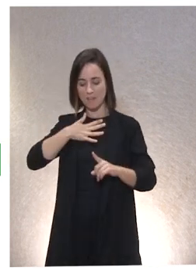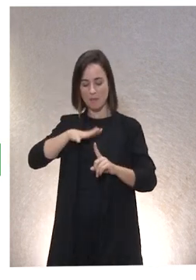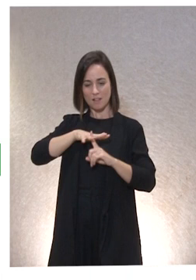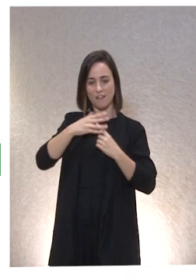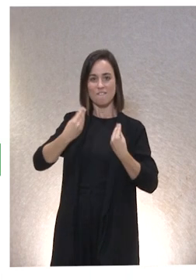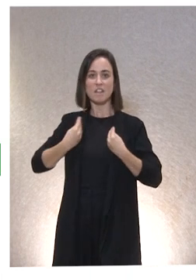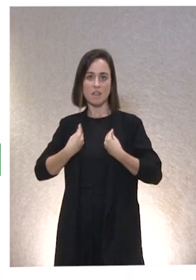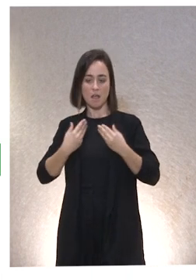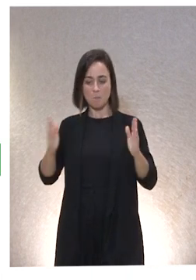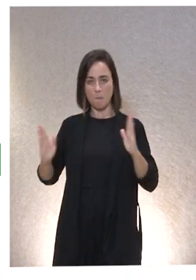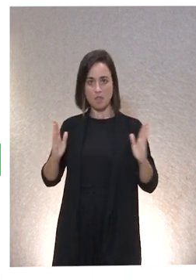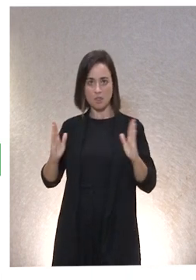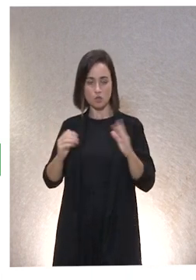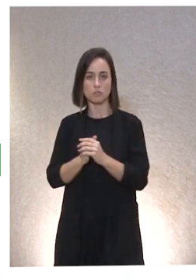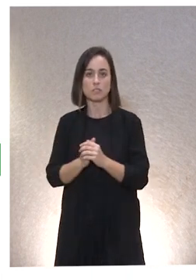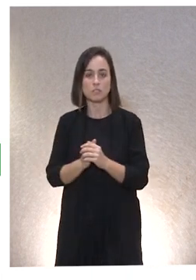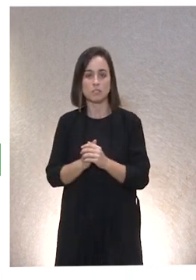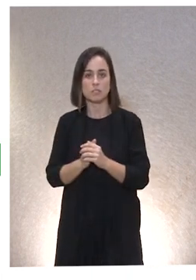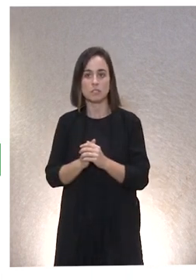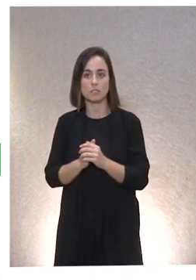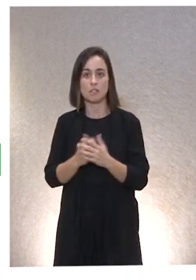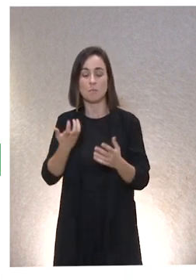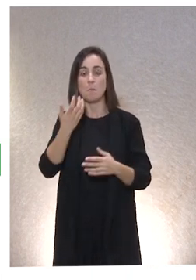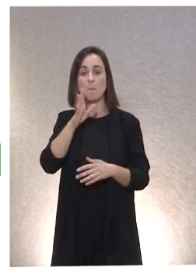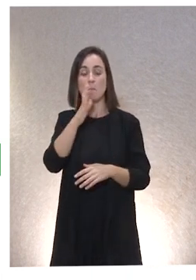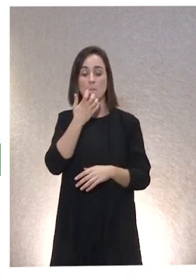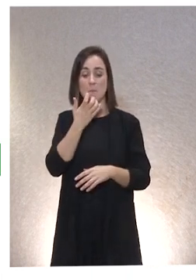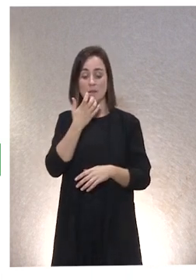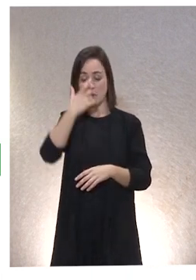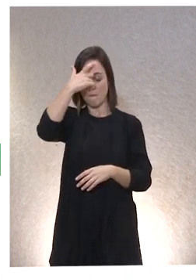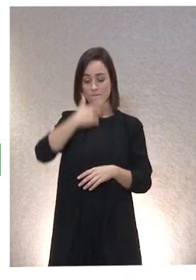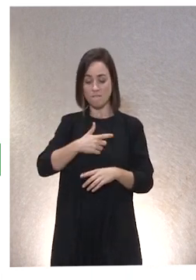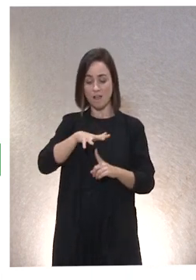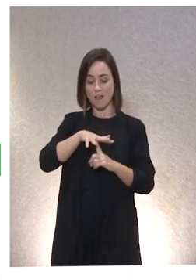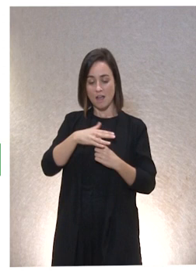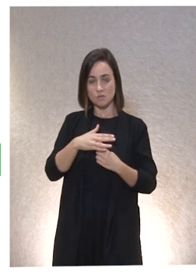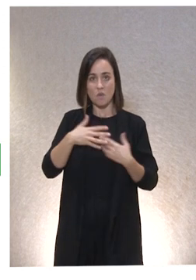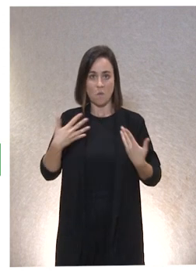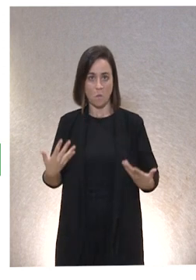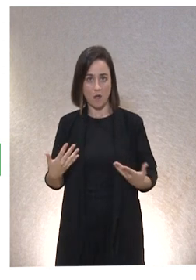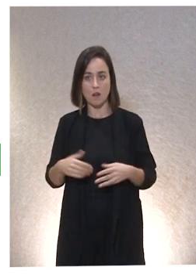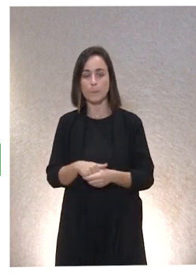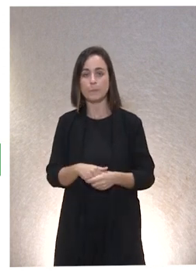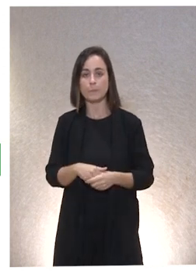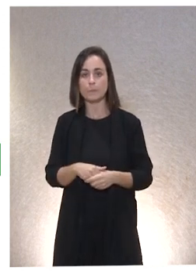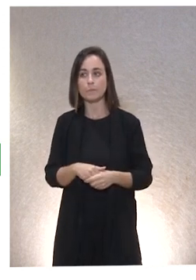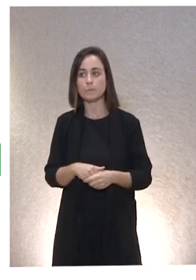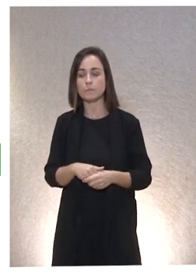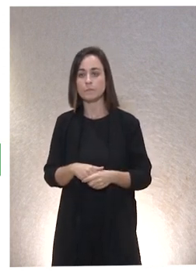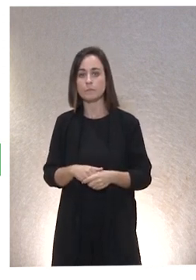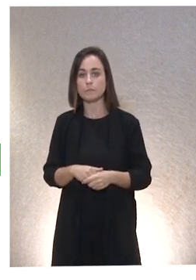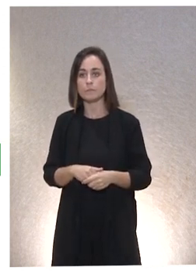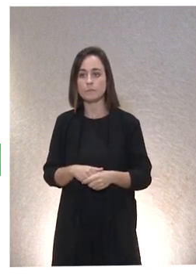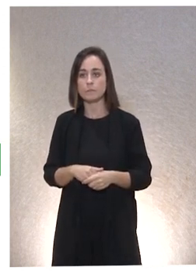lo largo de la vida. Por ejemplo, según sus circunstancias. Hemos estado relacionados muy bien. Ha habido, vamos, personas